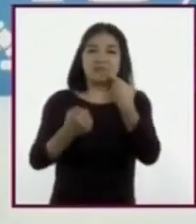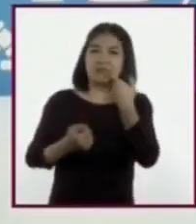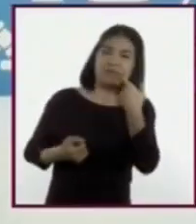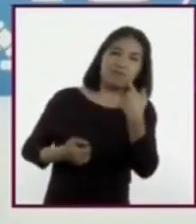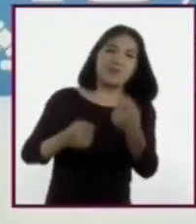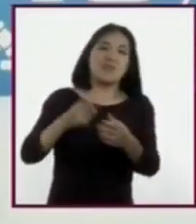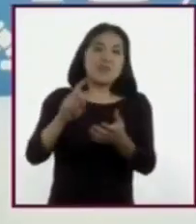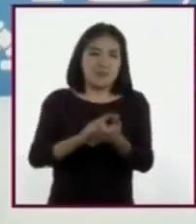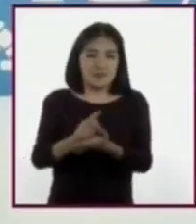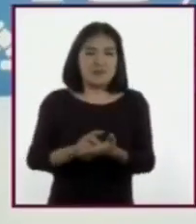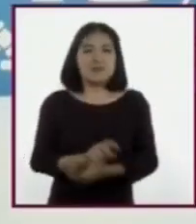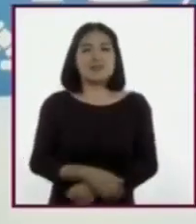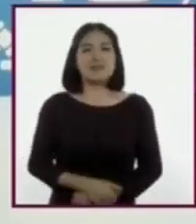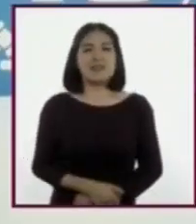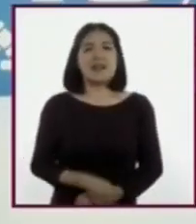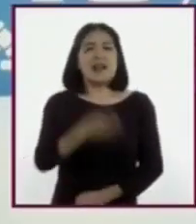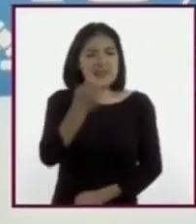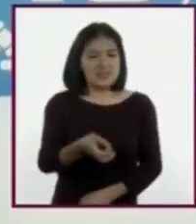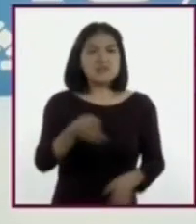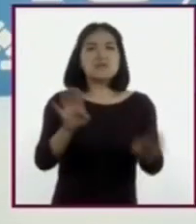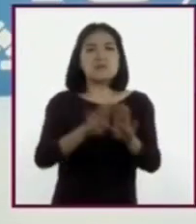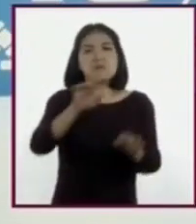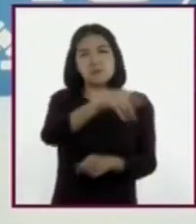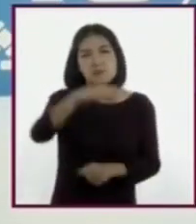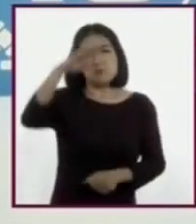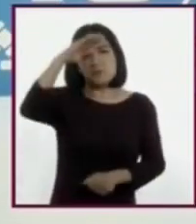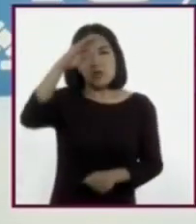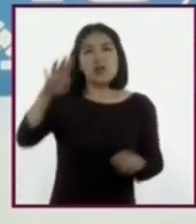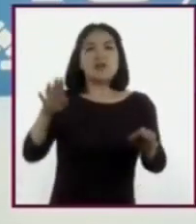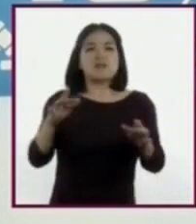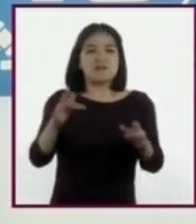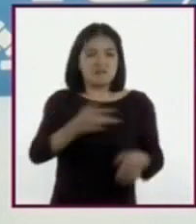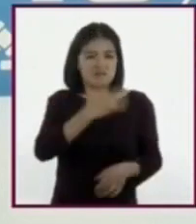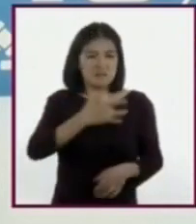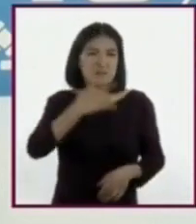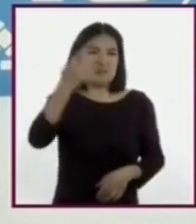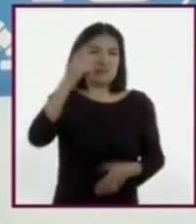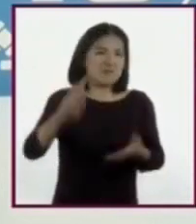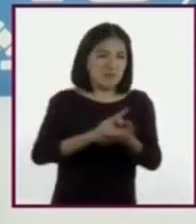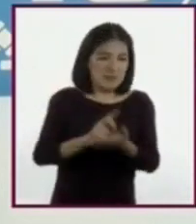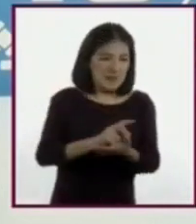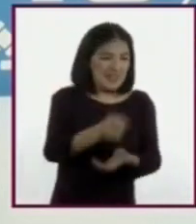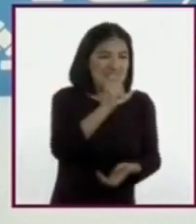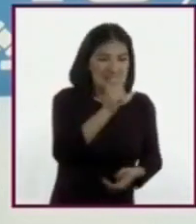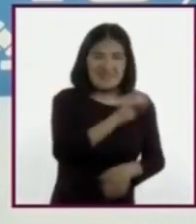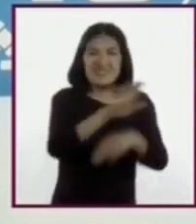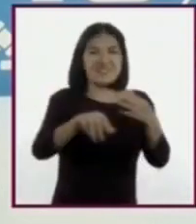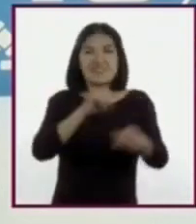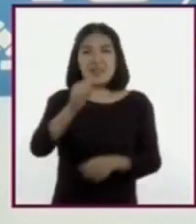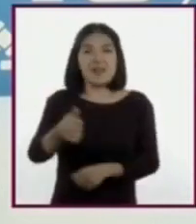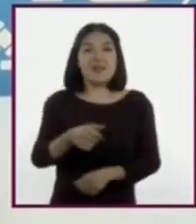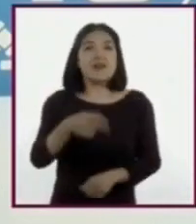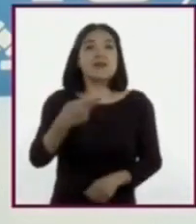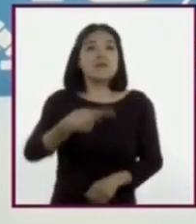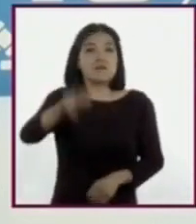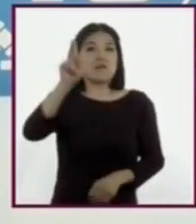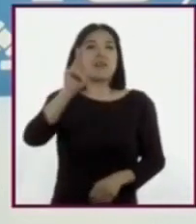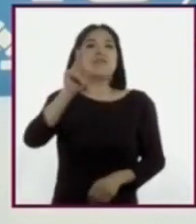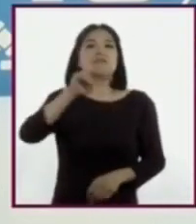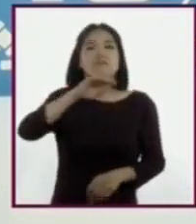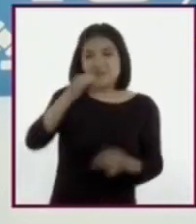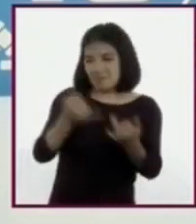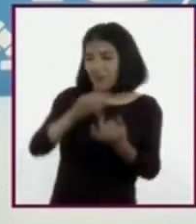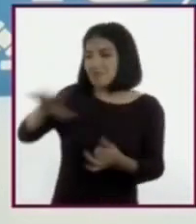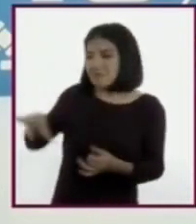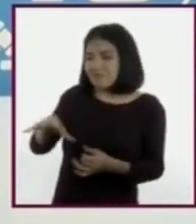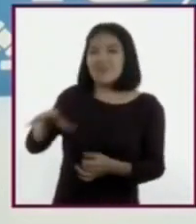En este caso, conviene pensar que no consumir sustancias es la mejor solución. Pero para todos aquellos que las